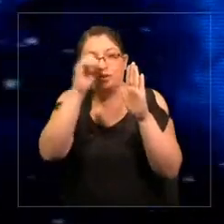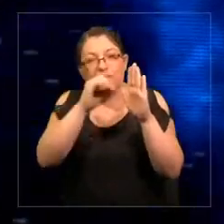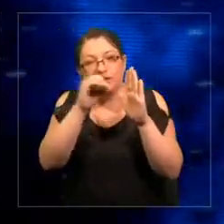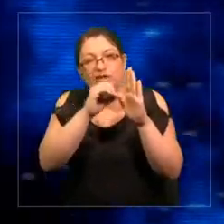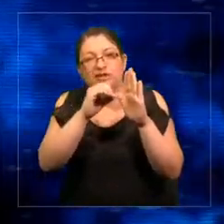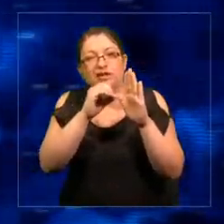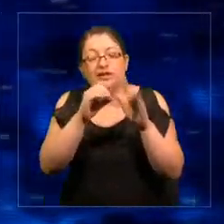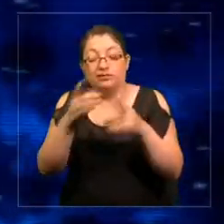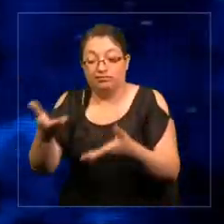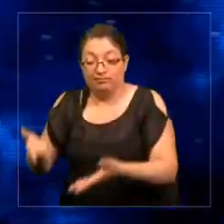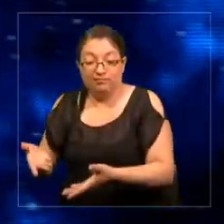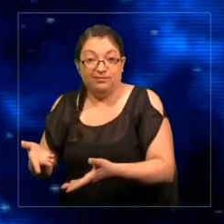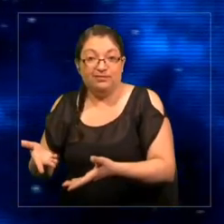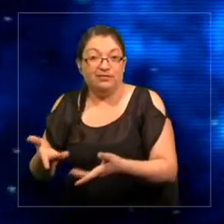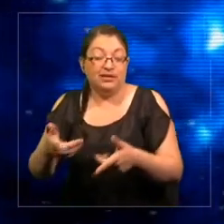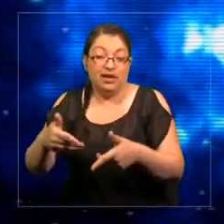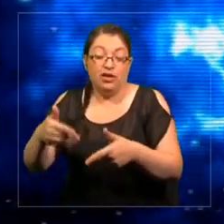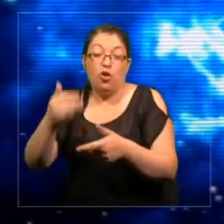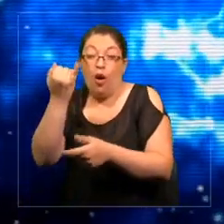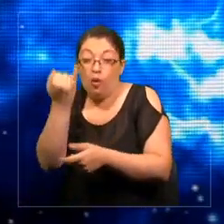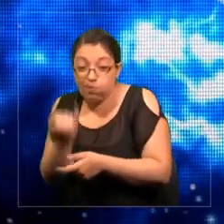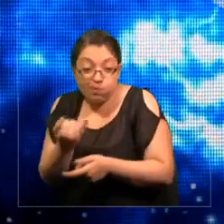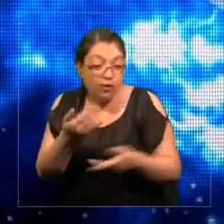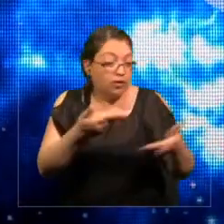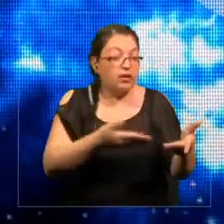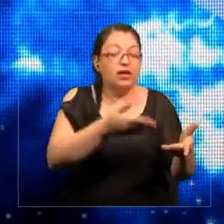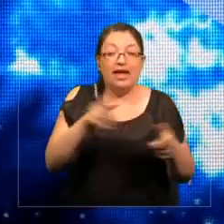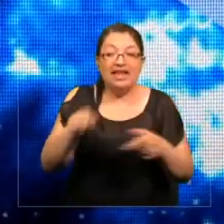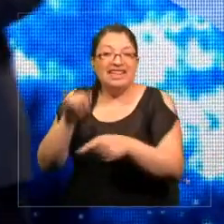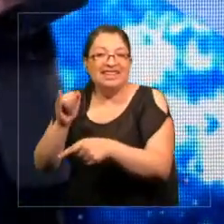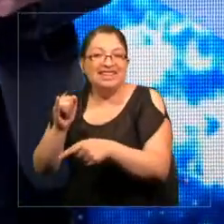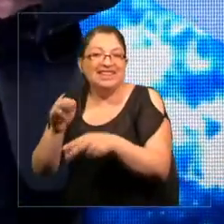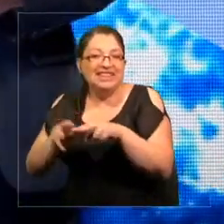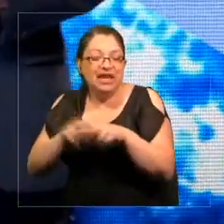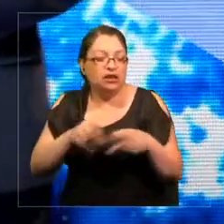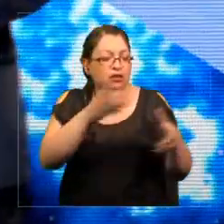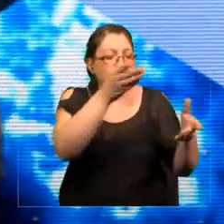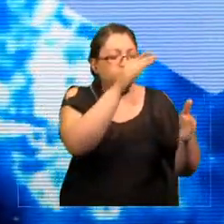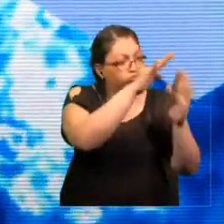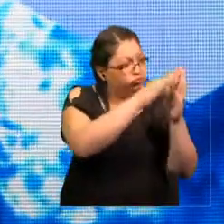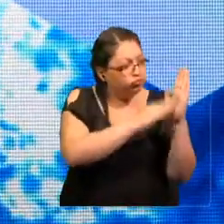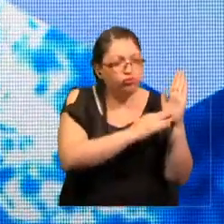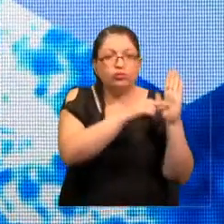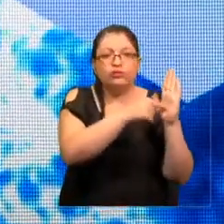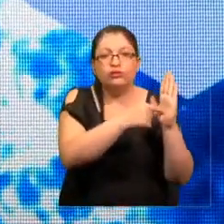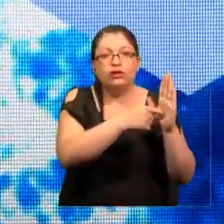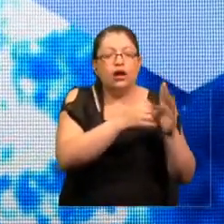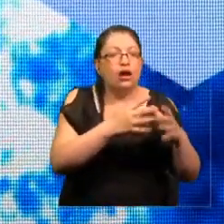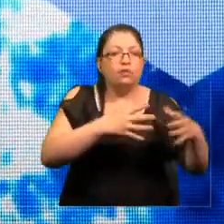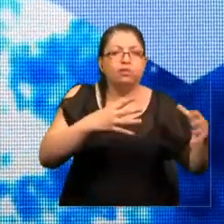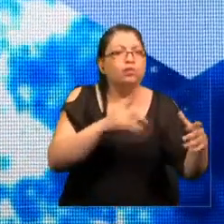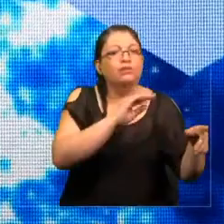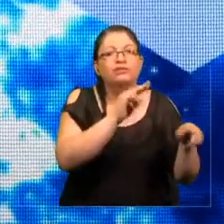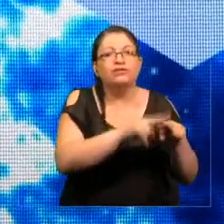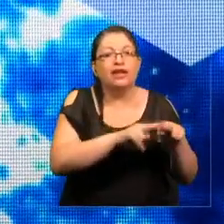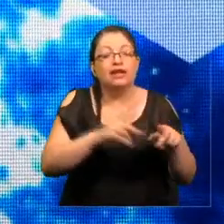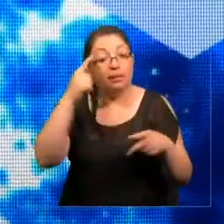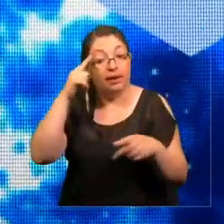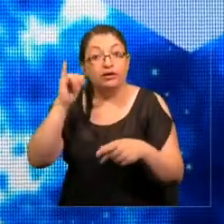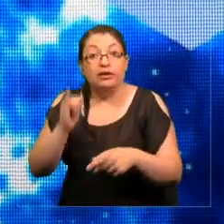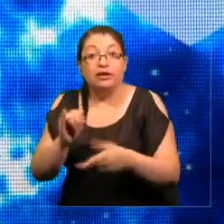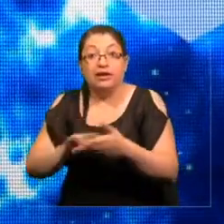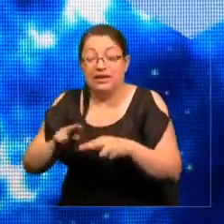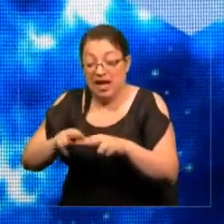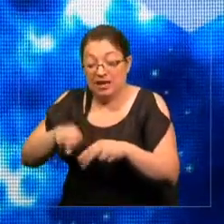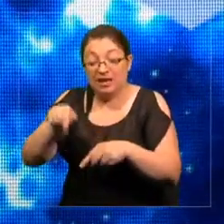estas otras acerca de la obesidad. Pero si se implementaran, entonces la desnutrición bajaría